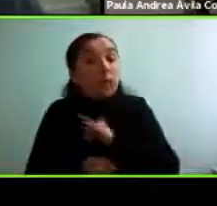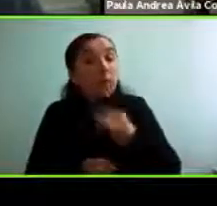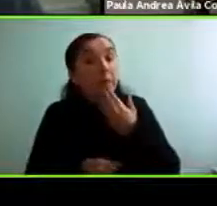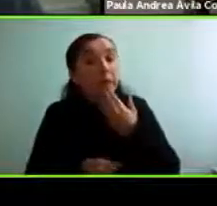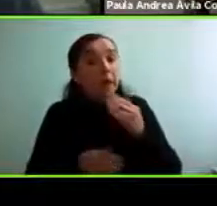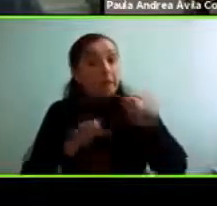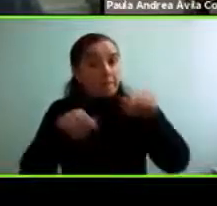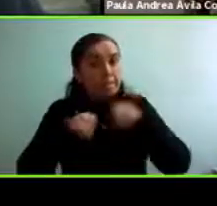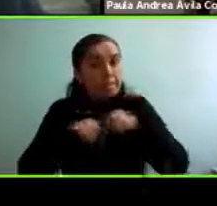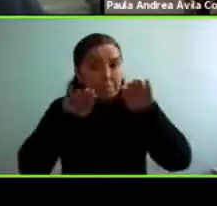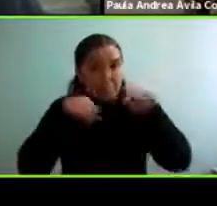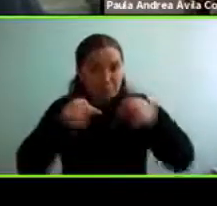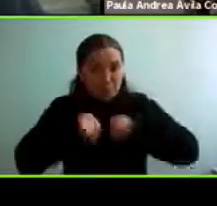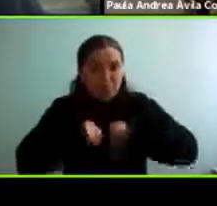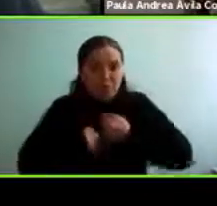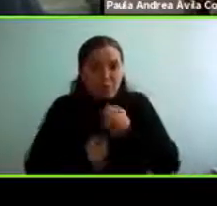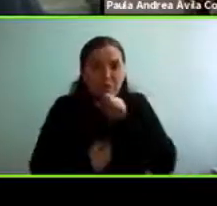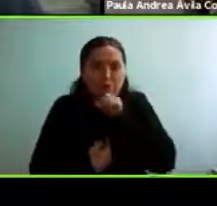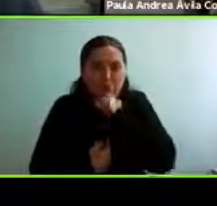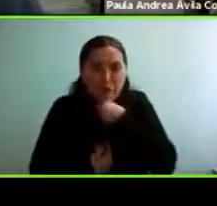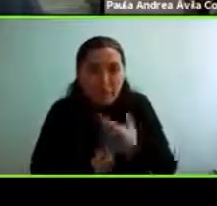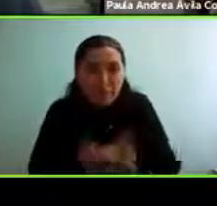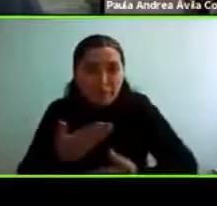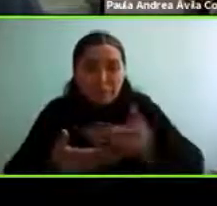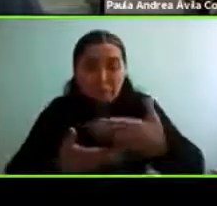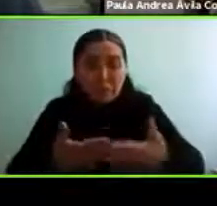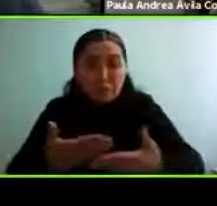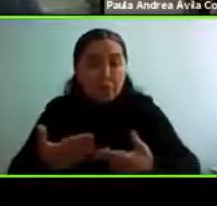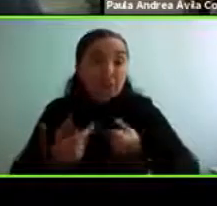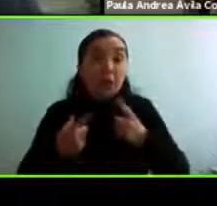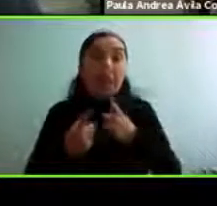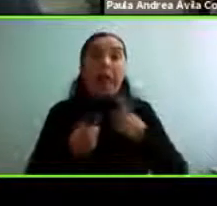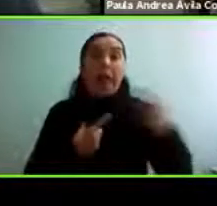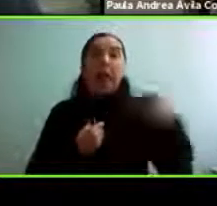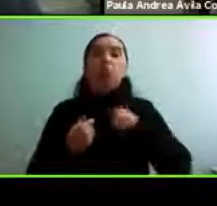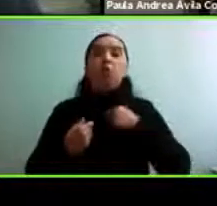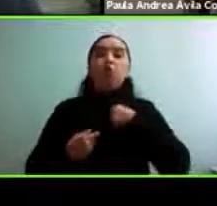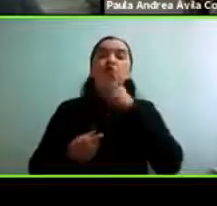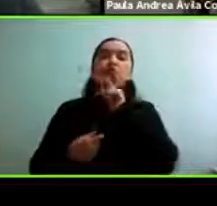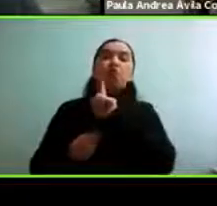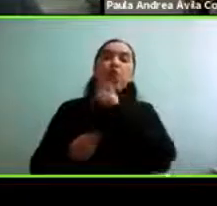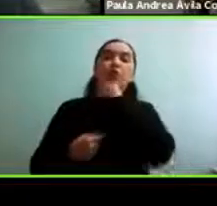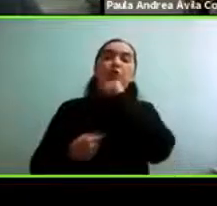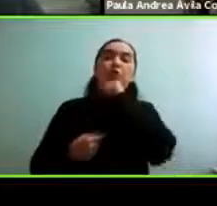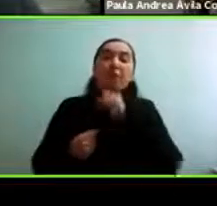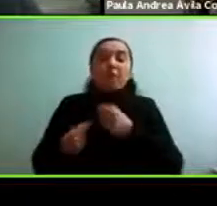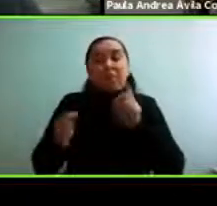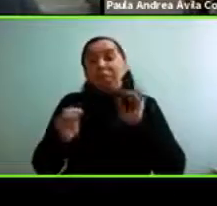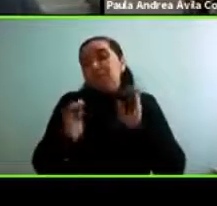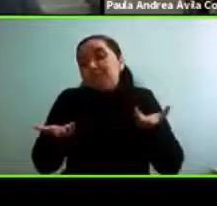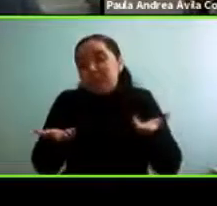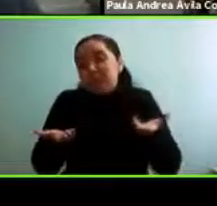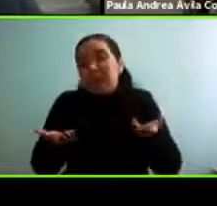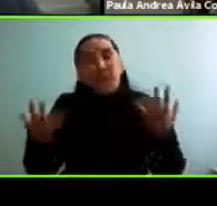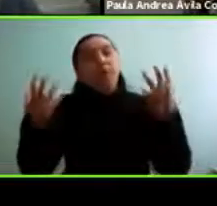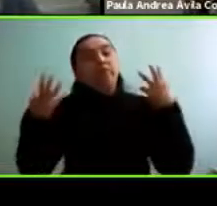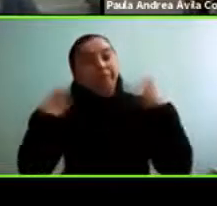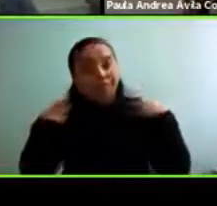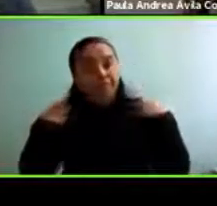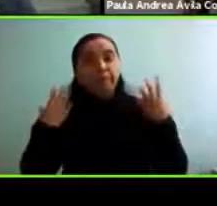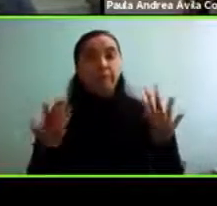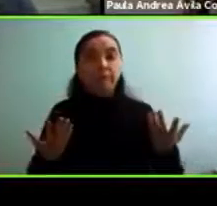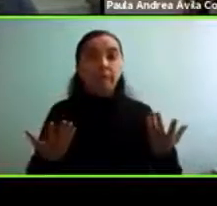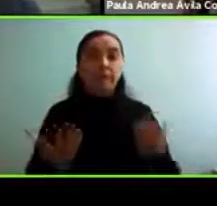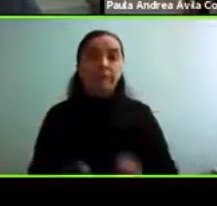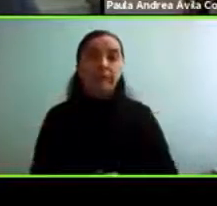un proceso que probablemente no podamos poder escapar entonces hay que hacerse cargo si mira me